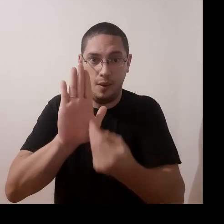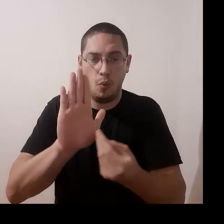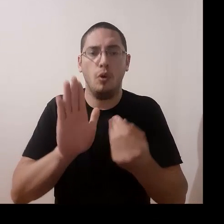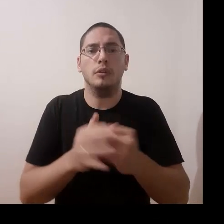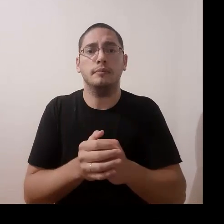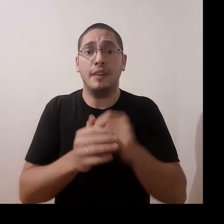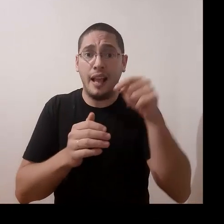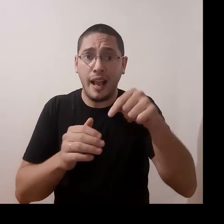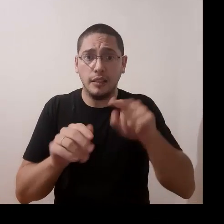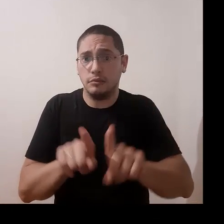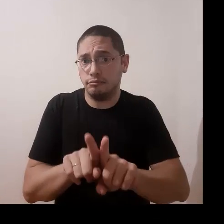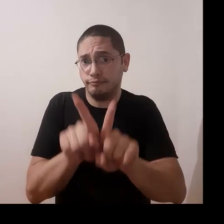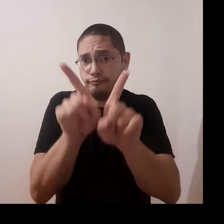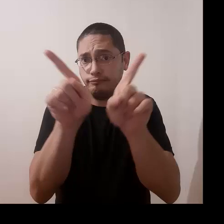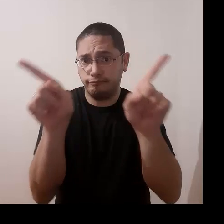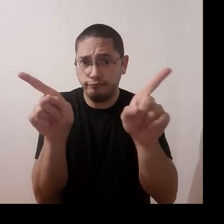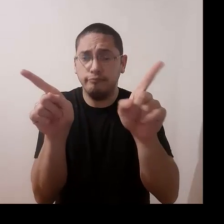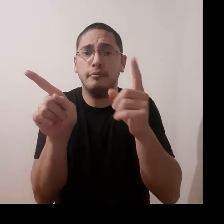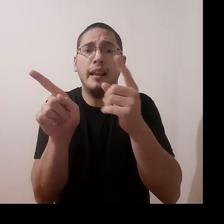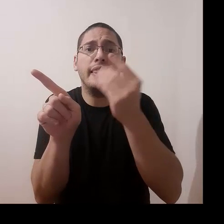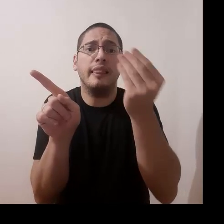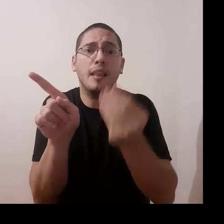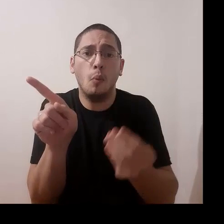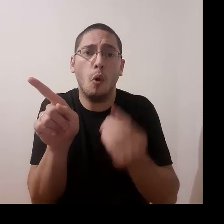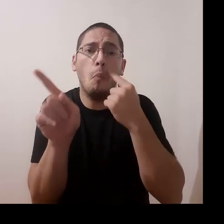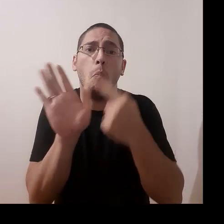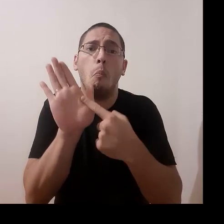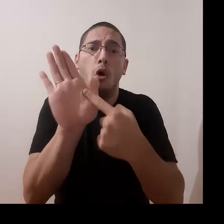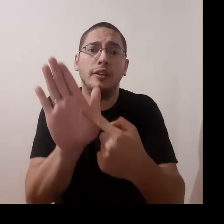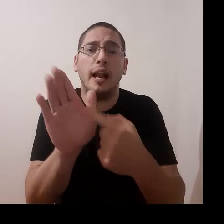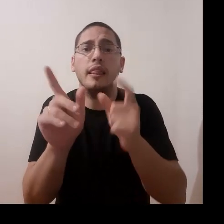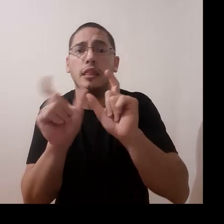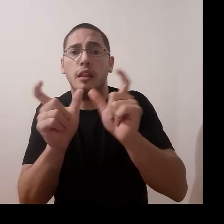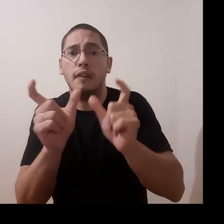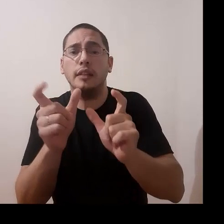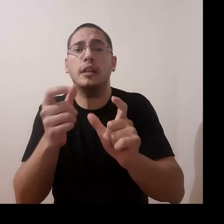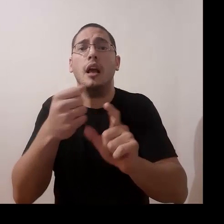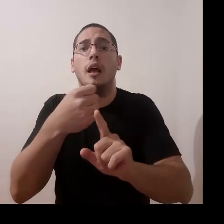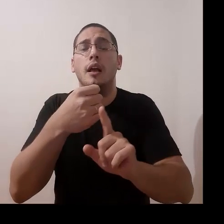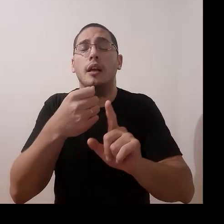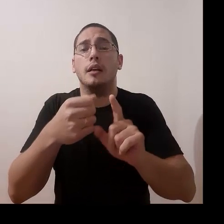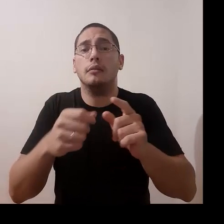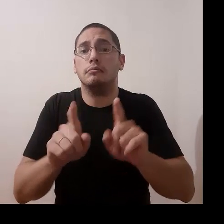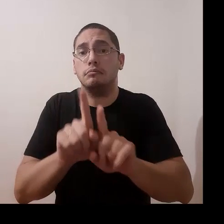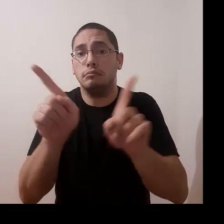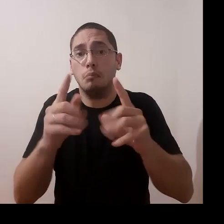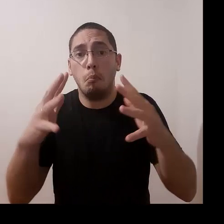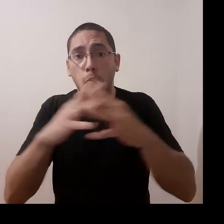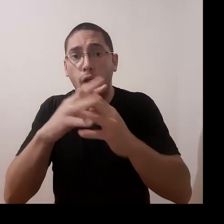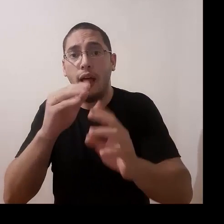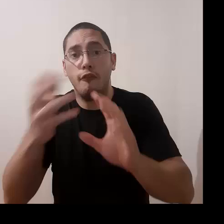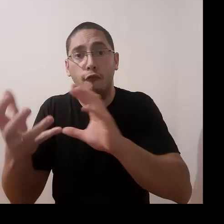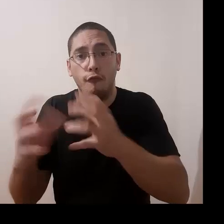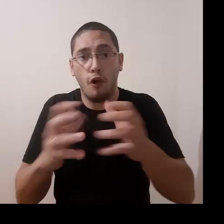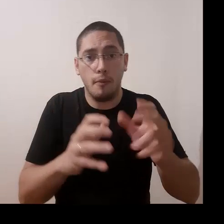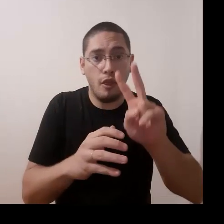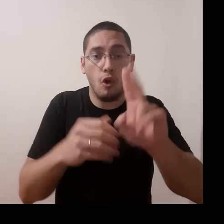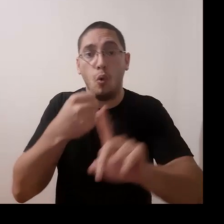ver, es una planta gráfica nada más, es un gráfico para mostrar las diferencias que hay en una planta que fue podada